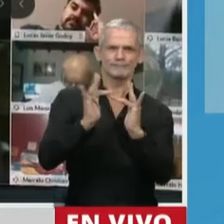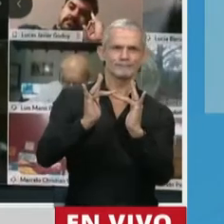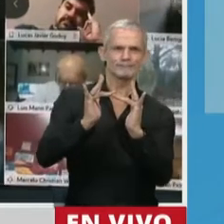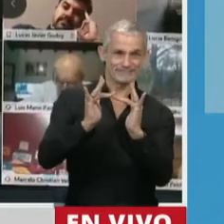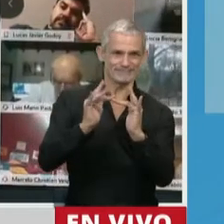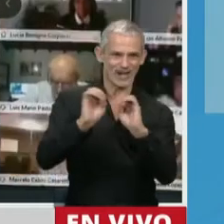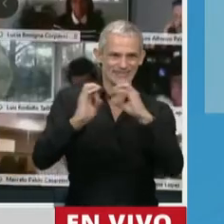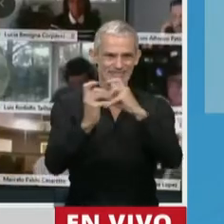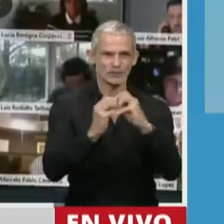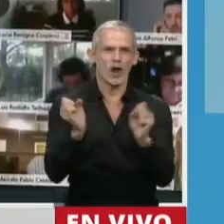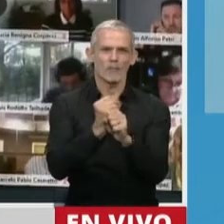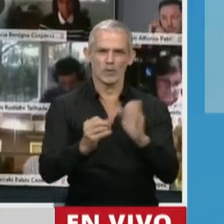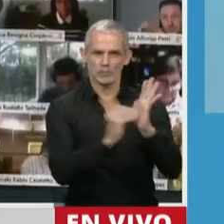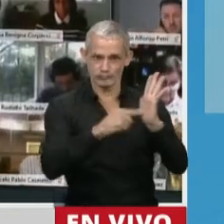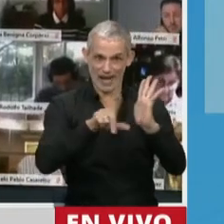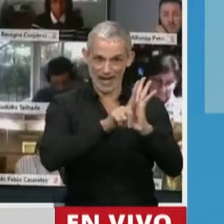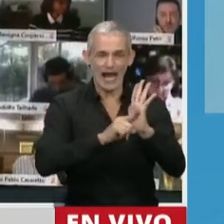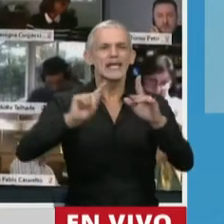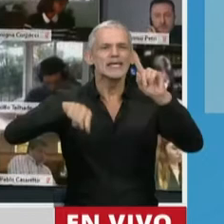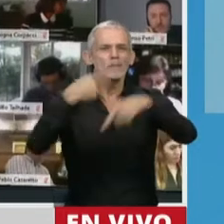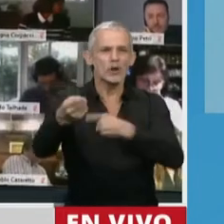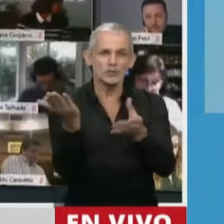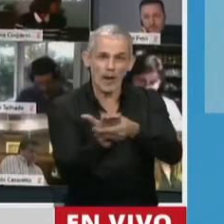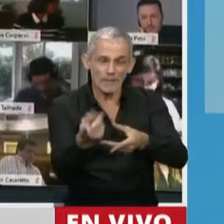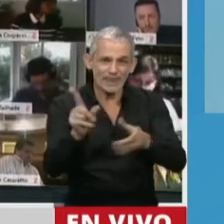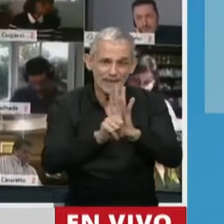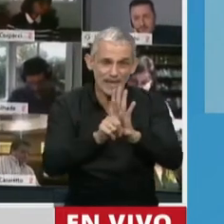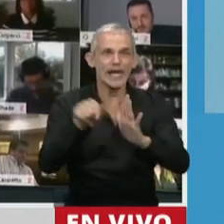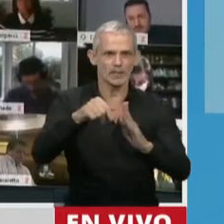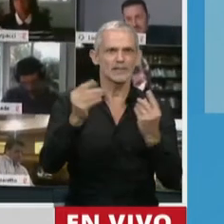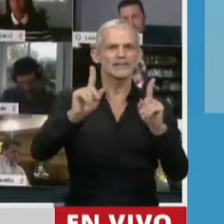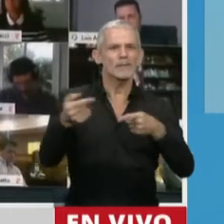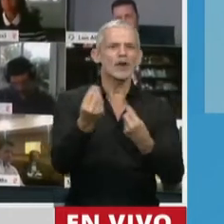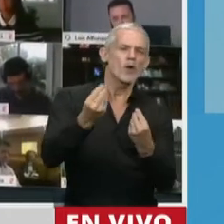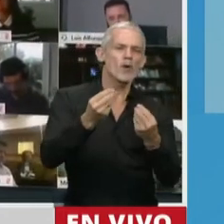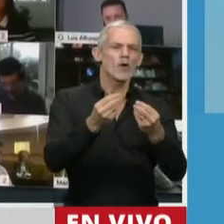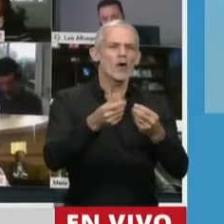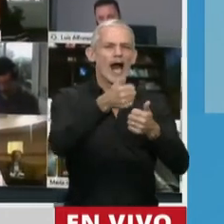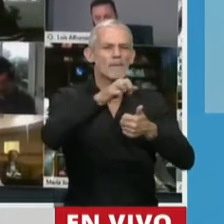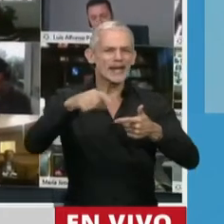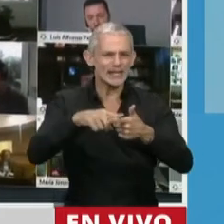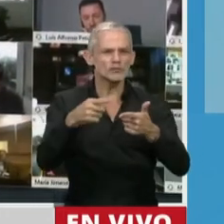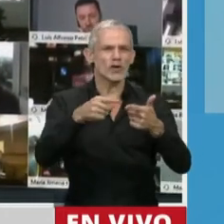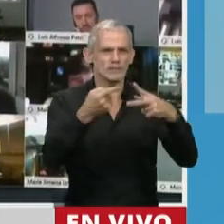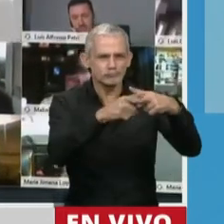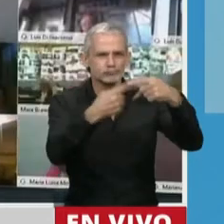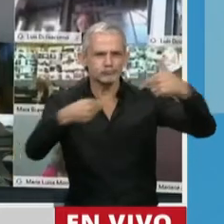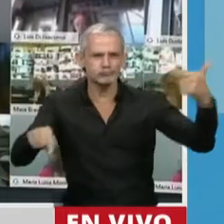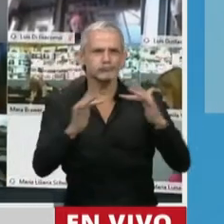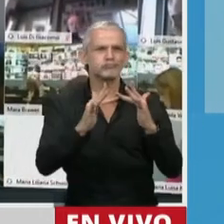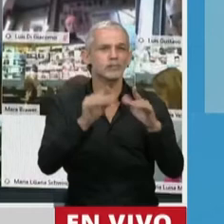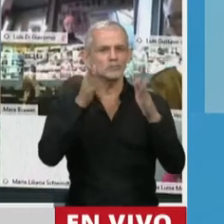parlamentaria. Y en el próximo expediente vamos a probar el uso de estas aplicaciones en la disciplina de la